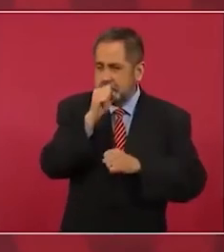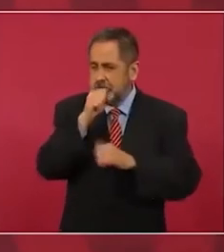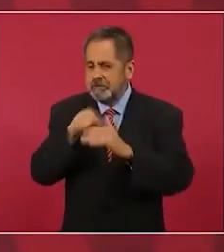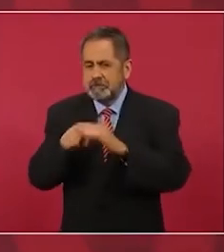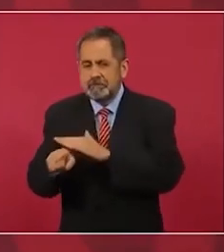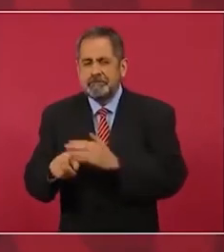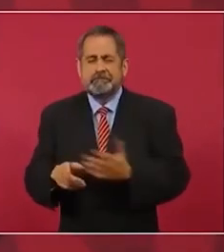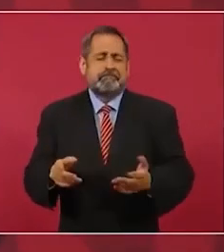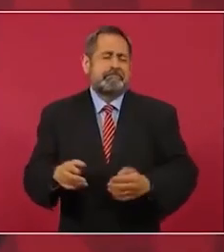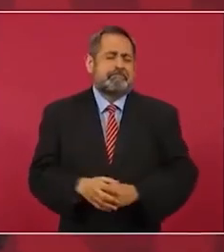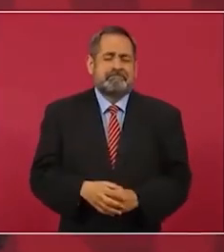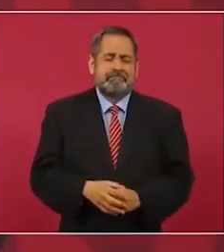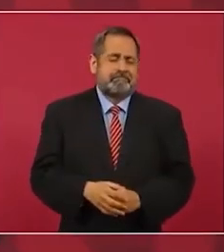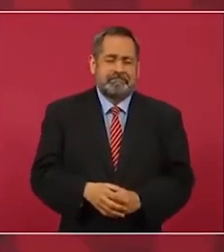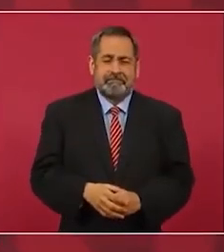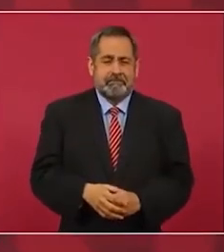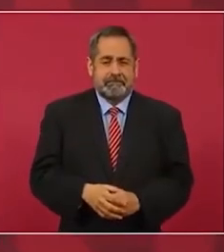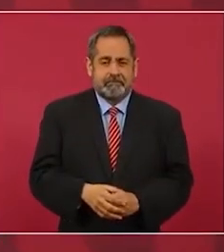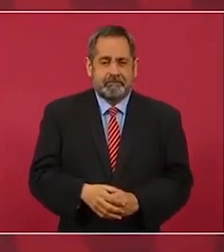entonces